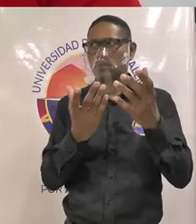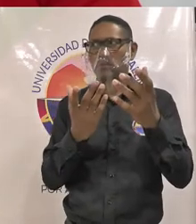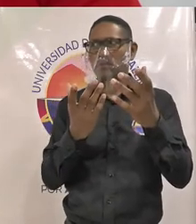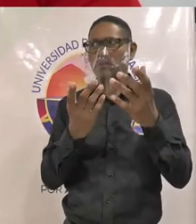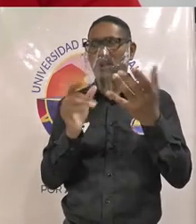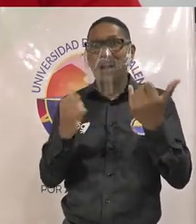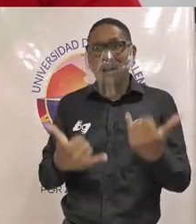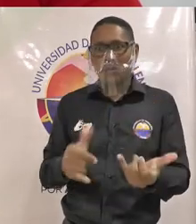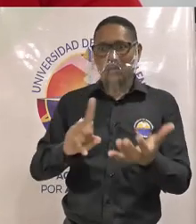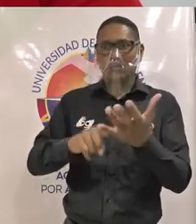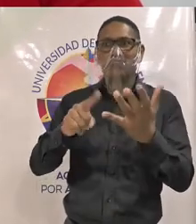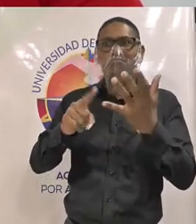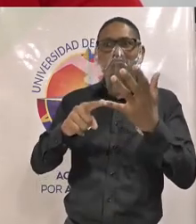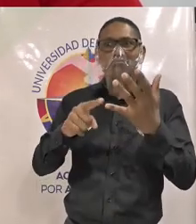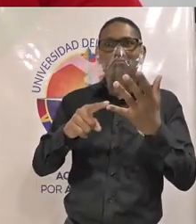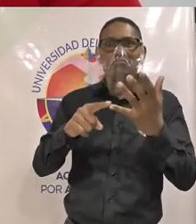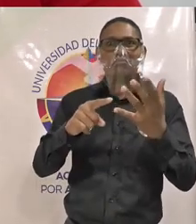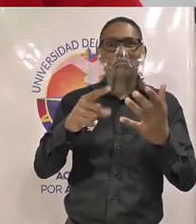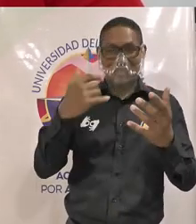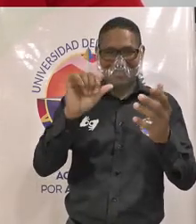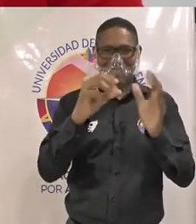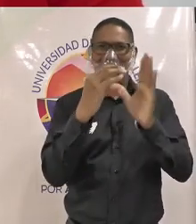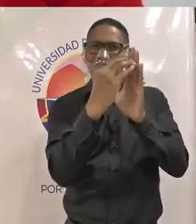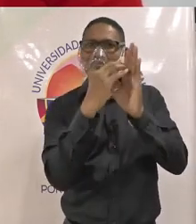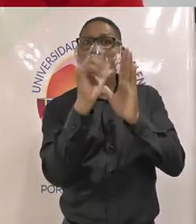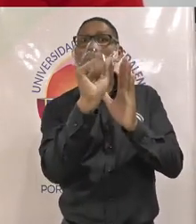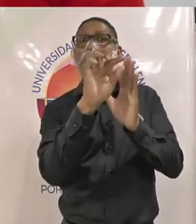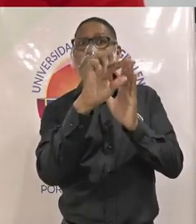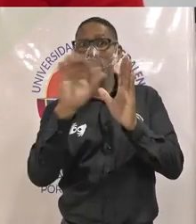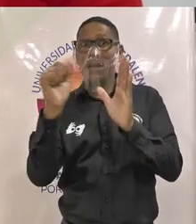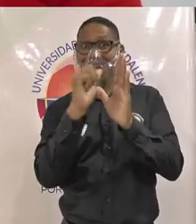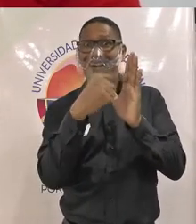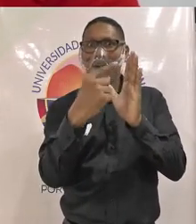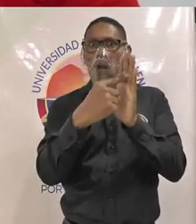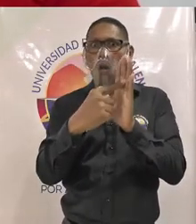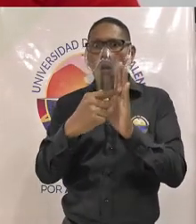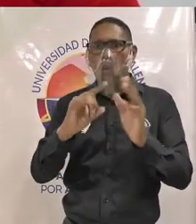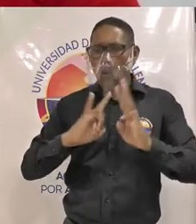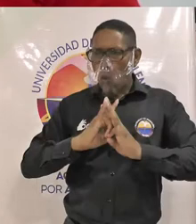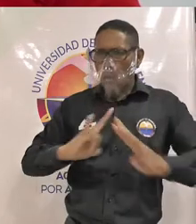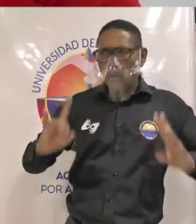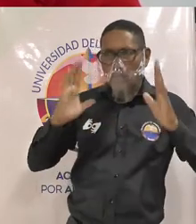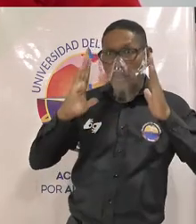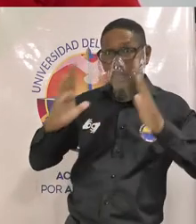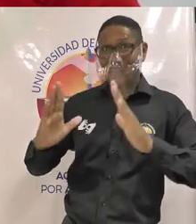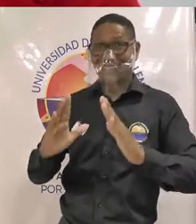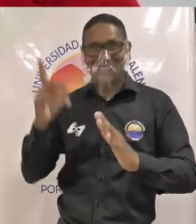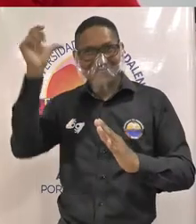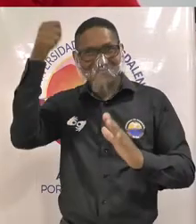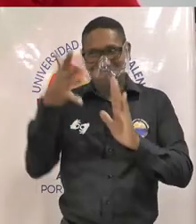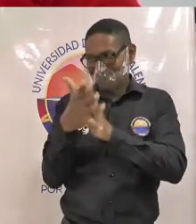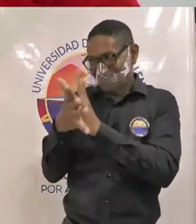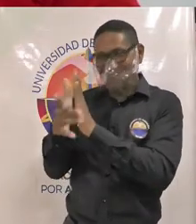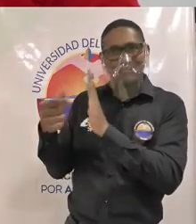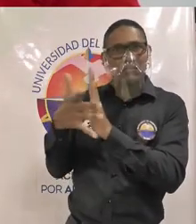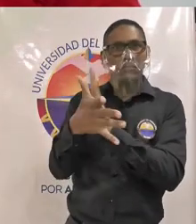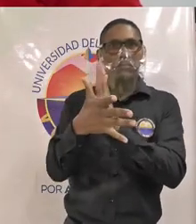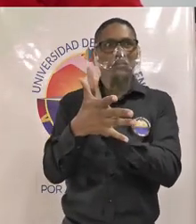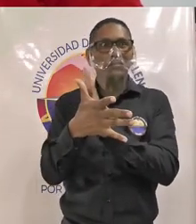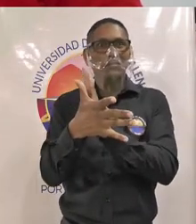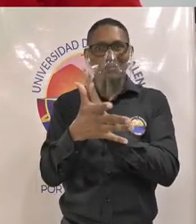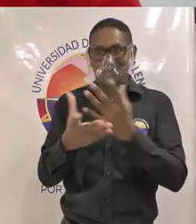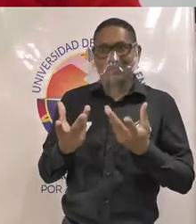compañero comentaba una app llamada Unimatalena Tatiende sabemos y de primera mano comentado de pronto por nuestros